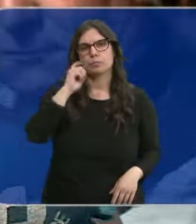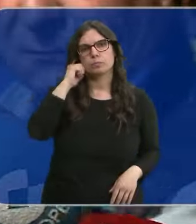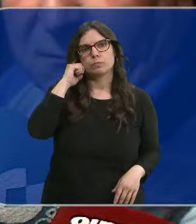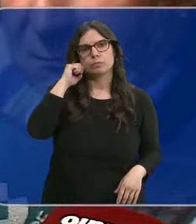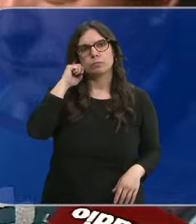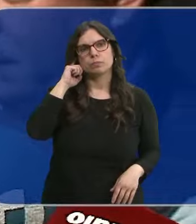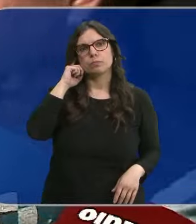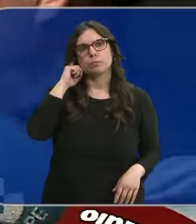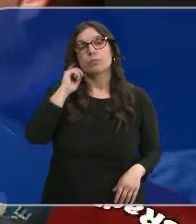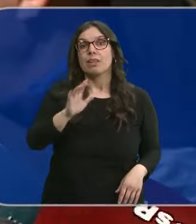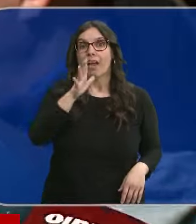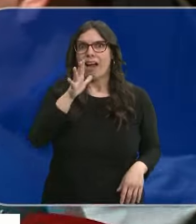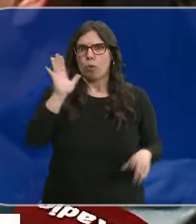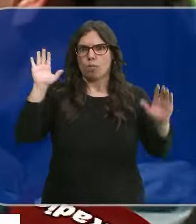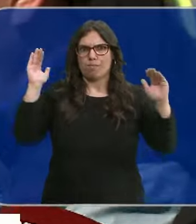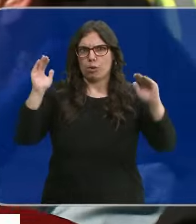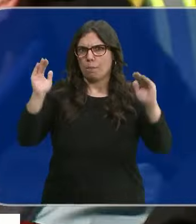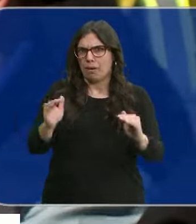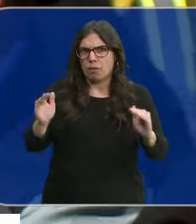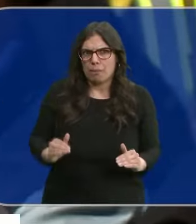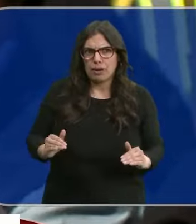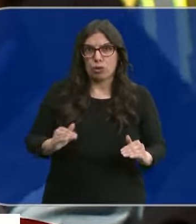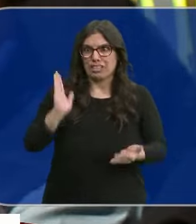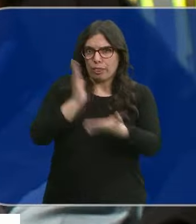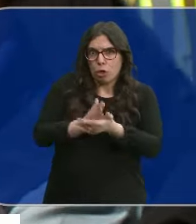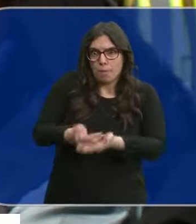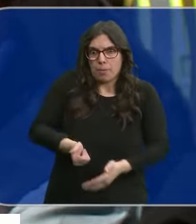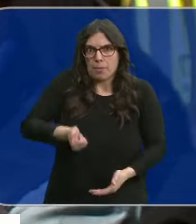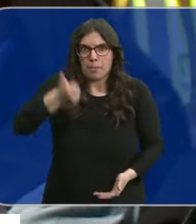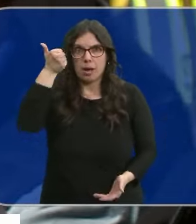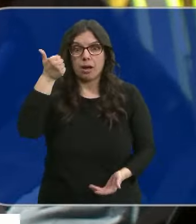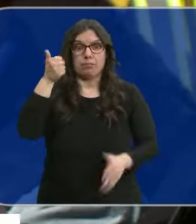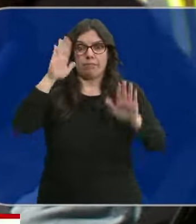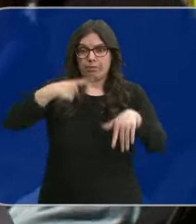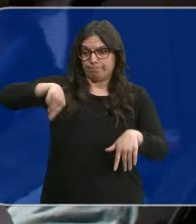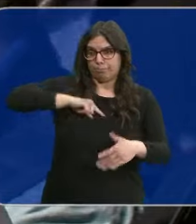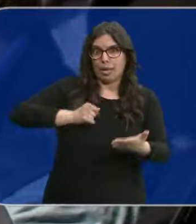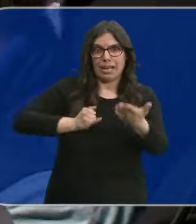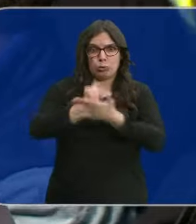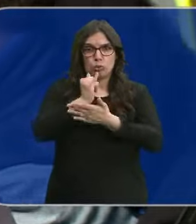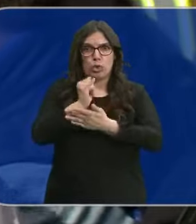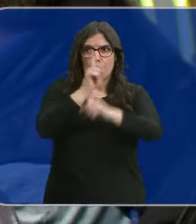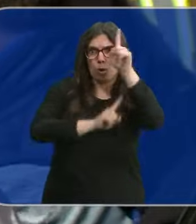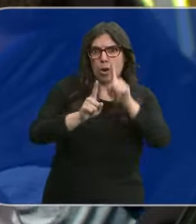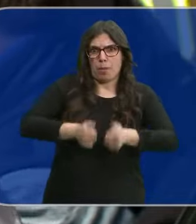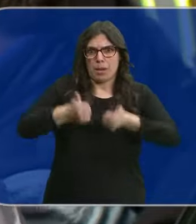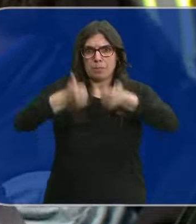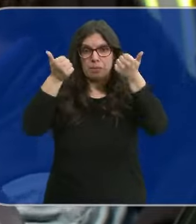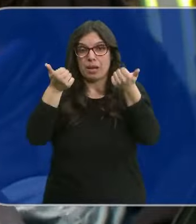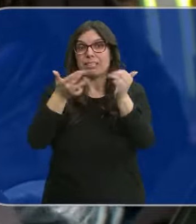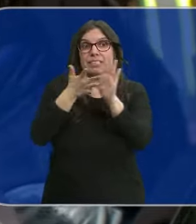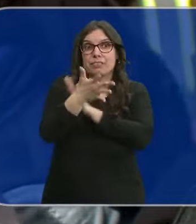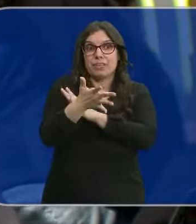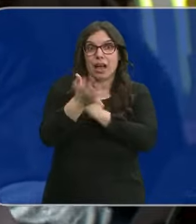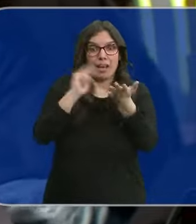Cada vez hay menos agua disponible y cada vez hay más sanciones. Y cada vez los agricultores tienen más problemas para regar. ¿Qué quiere decir?